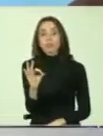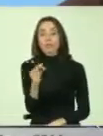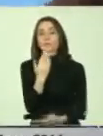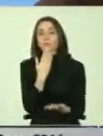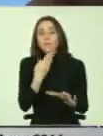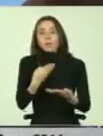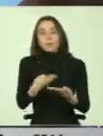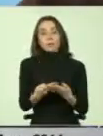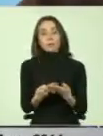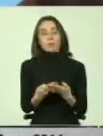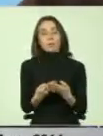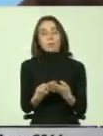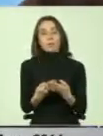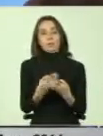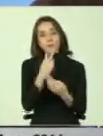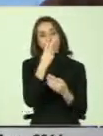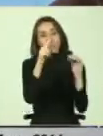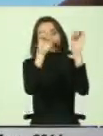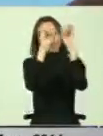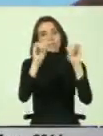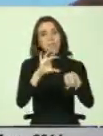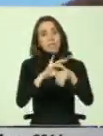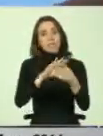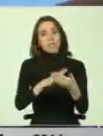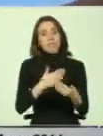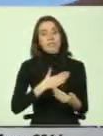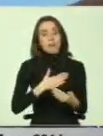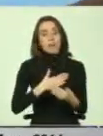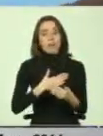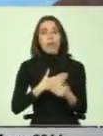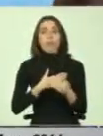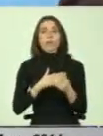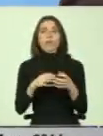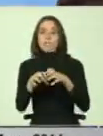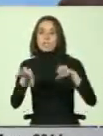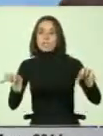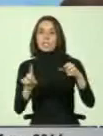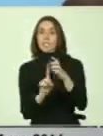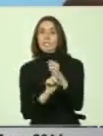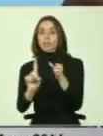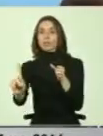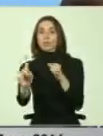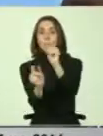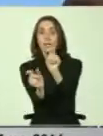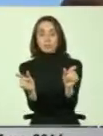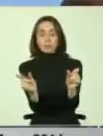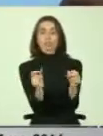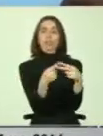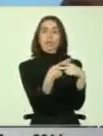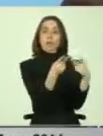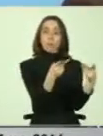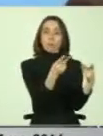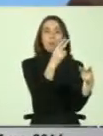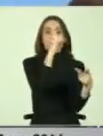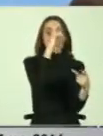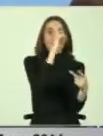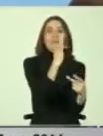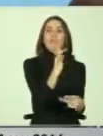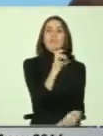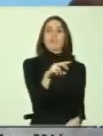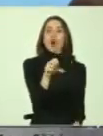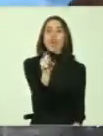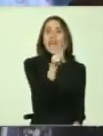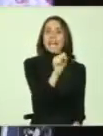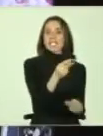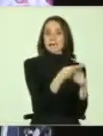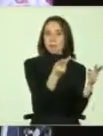Cuando vemos nuestro sistema de salud, un sistema de salud que es bastante segregante, excluyente en dos ámbitos, uno público, sistema FONASA, en el